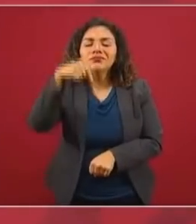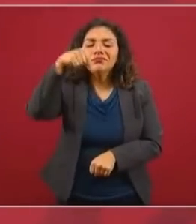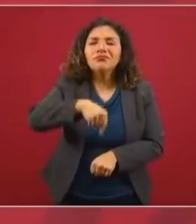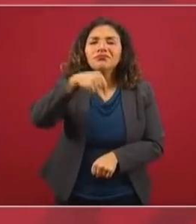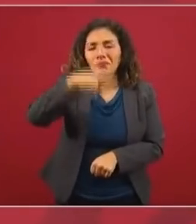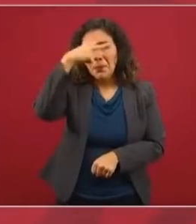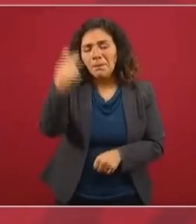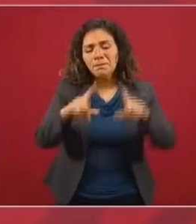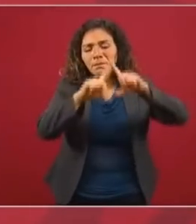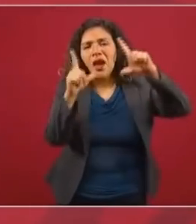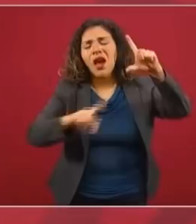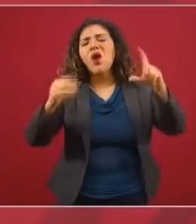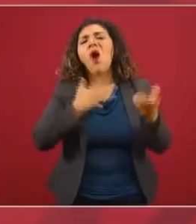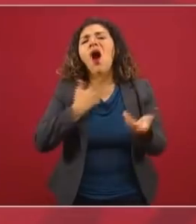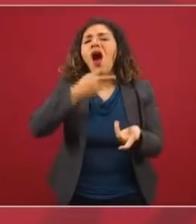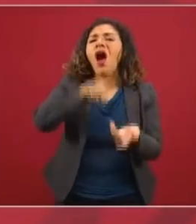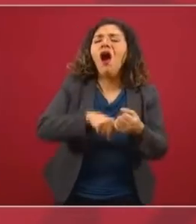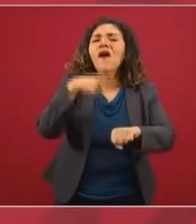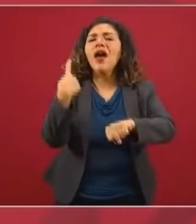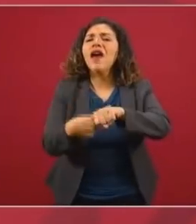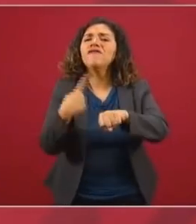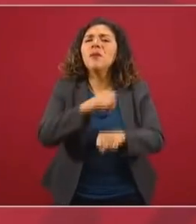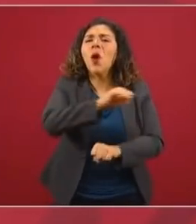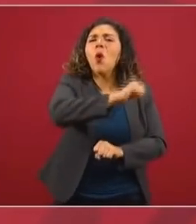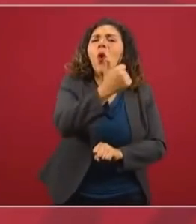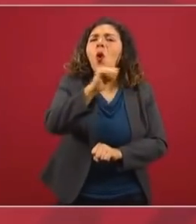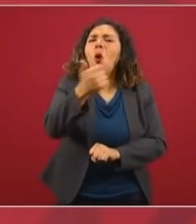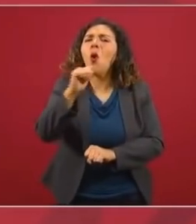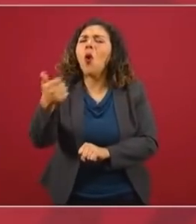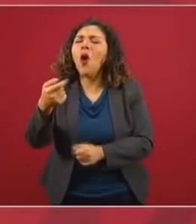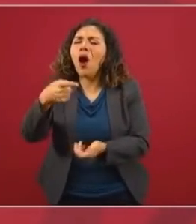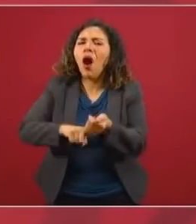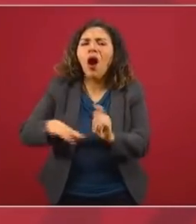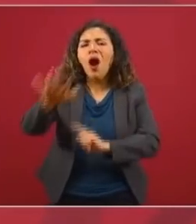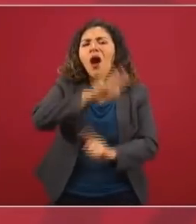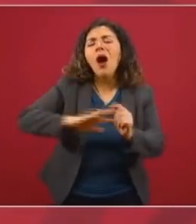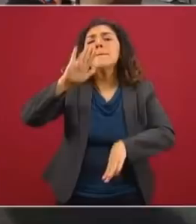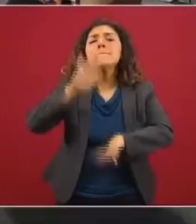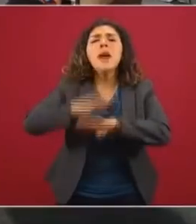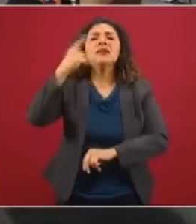en México de enfermedades crónicas, más que en otros países.